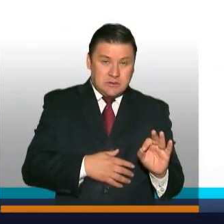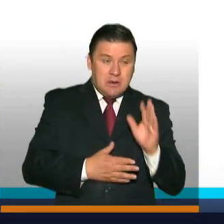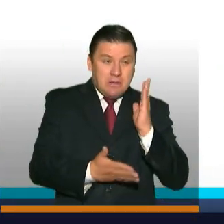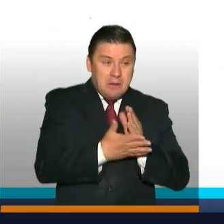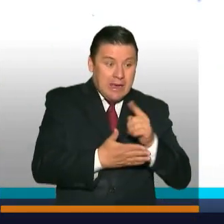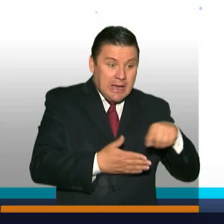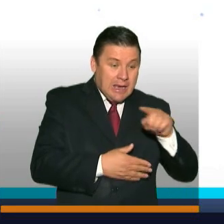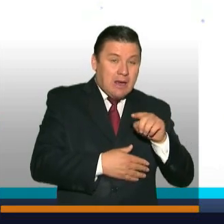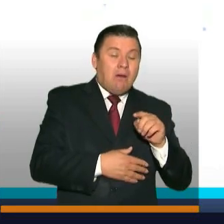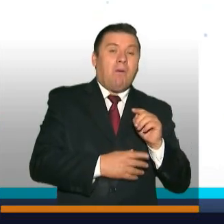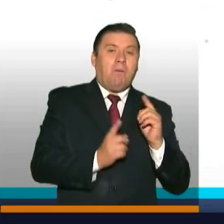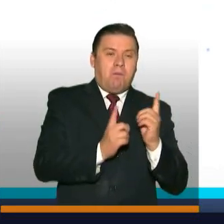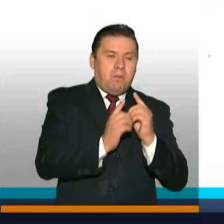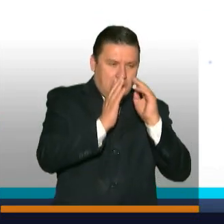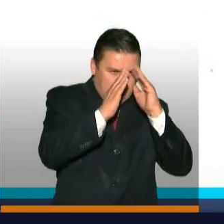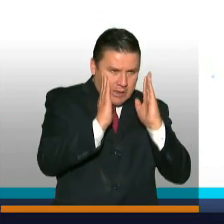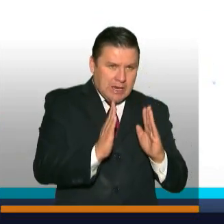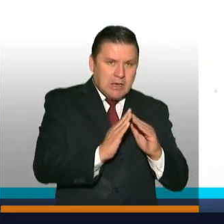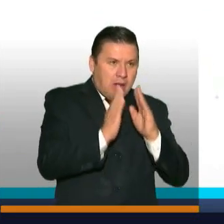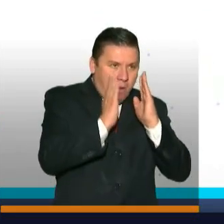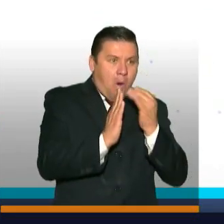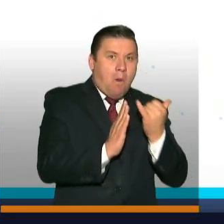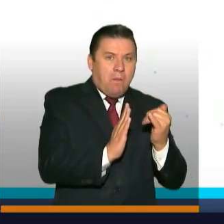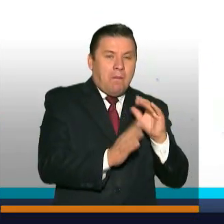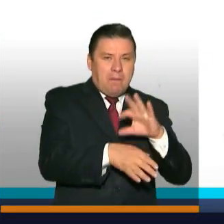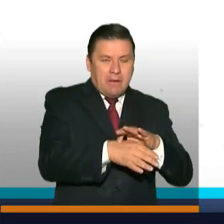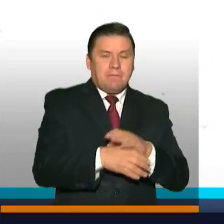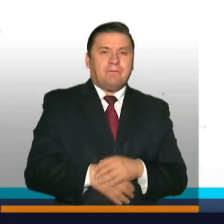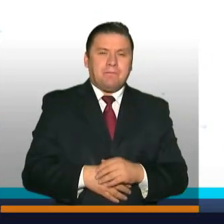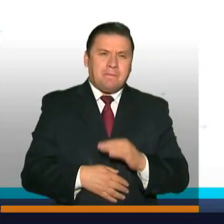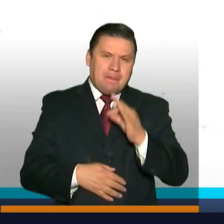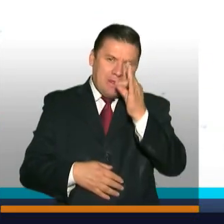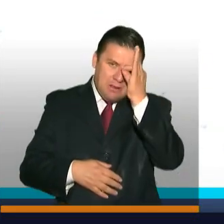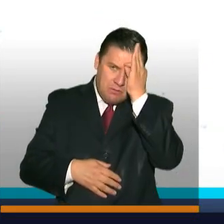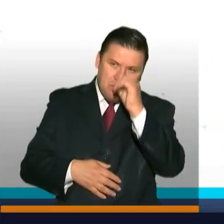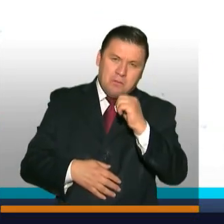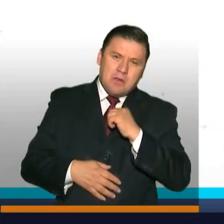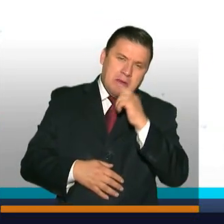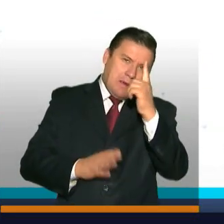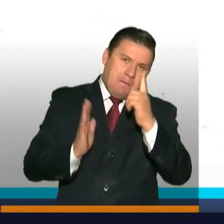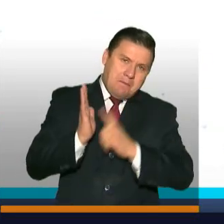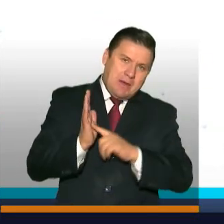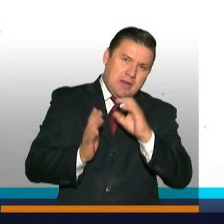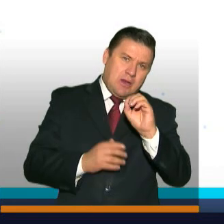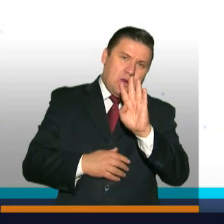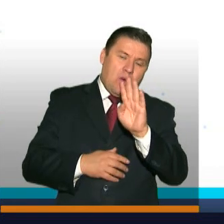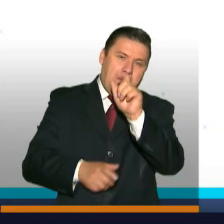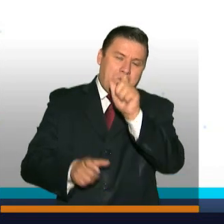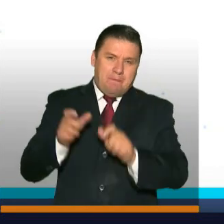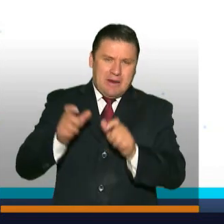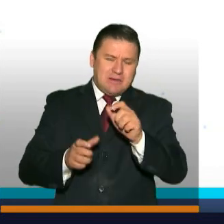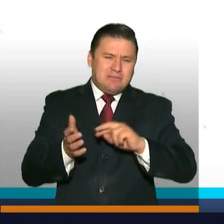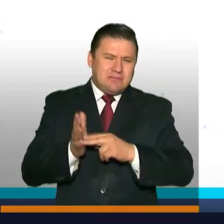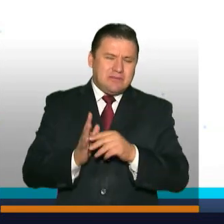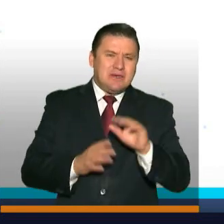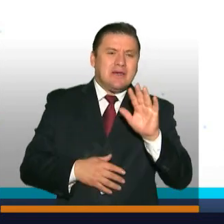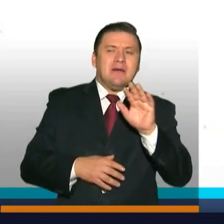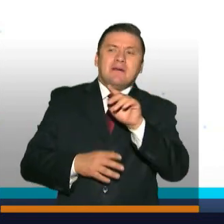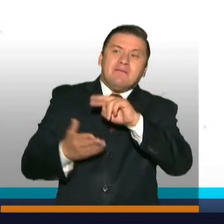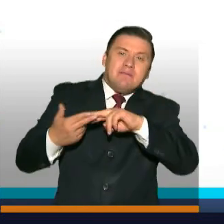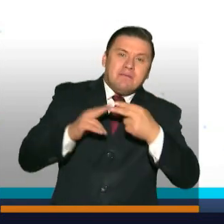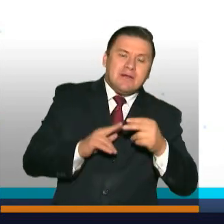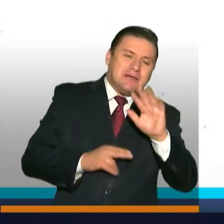casos se encuentran atendidos en sus casas. En hospitales tenemos 1,004 personas, lo que equivale al 5